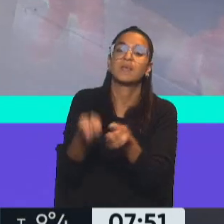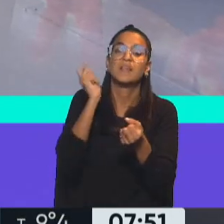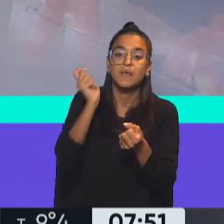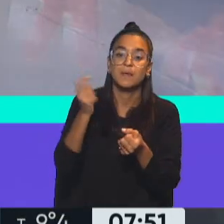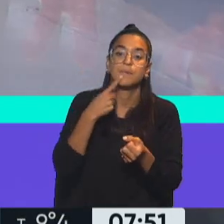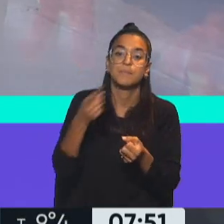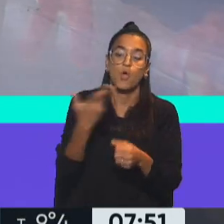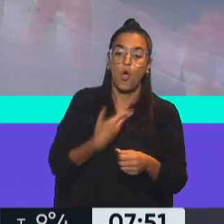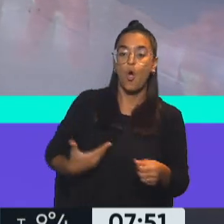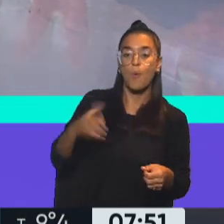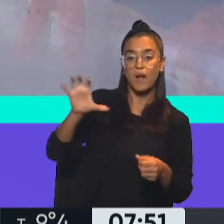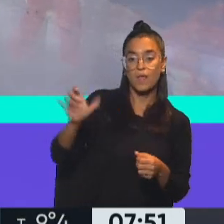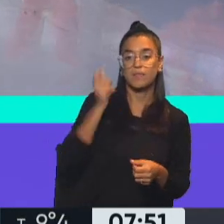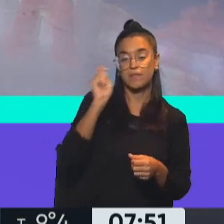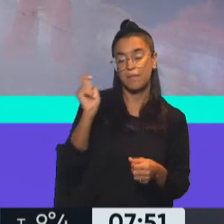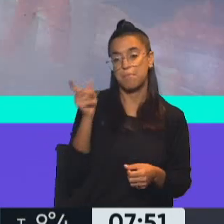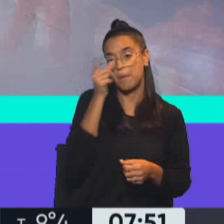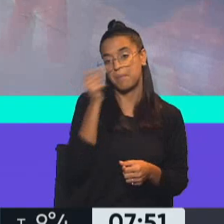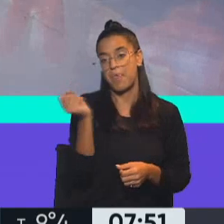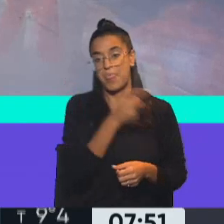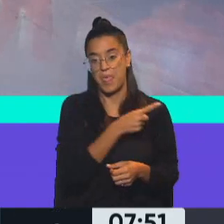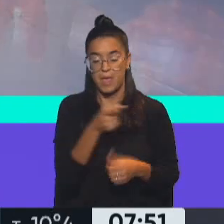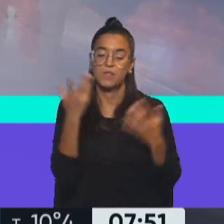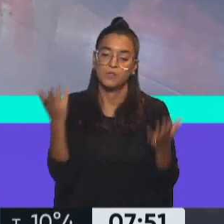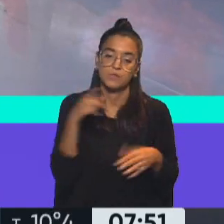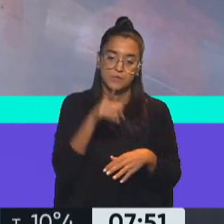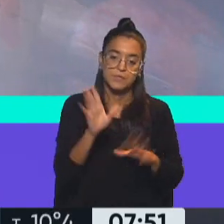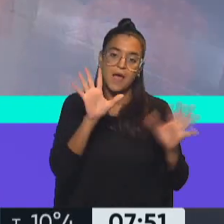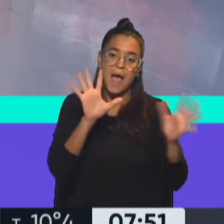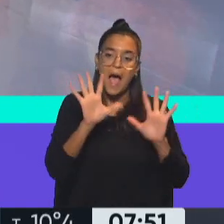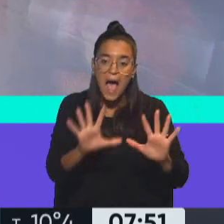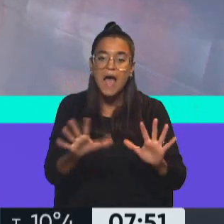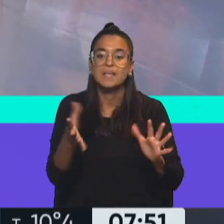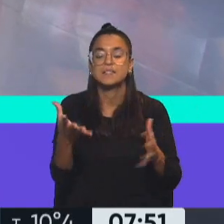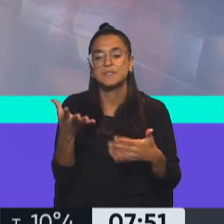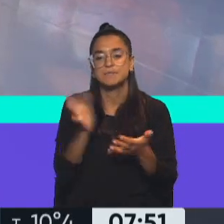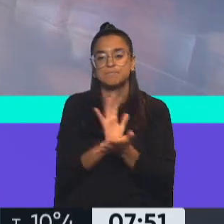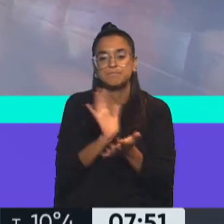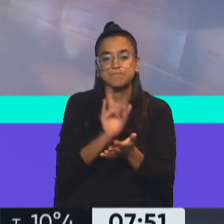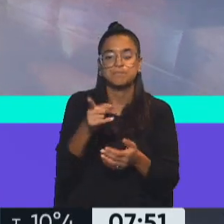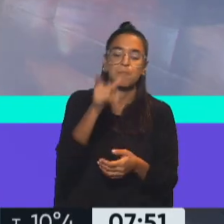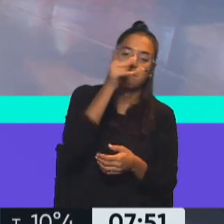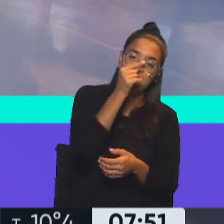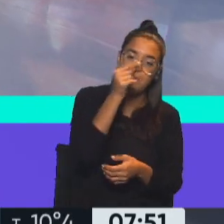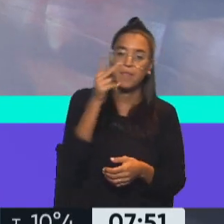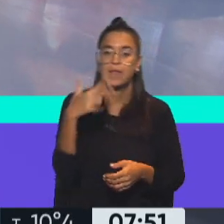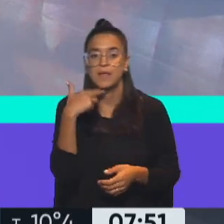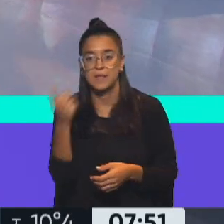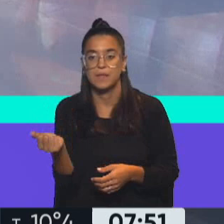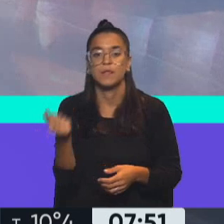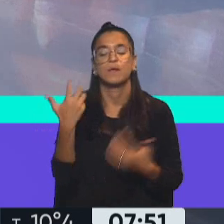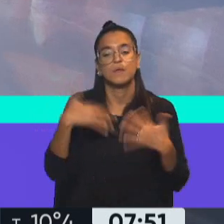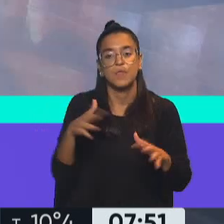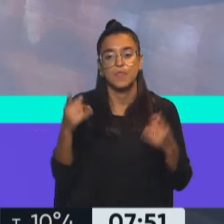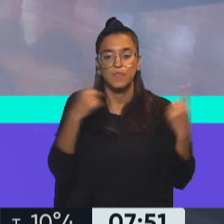ni menos que el gobernador y el gobernador es el padre de ella, así que esa será una de las líneas argumentales, el contrapunto de padre e hija en dos veredas